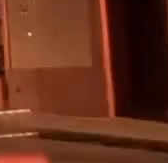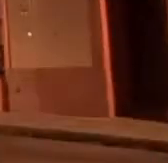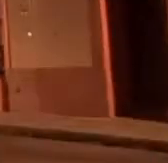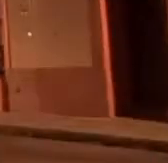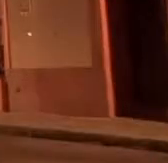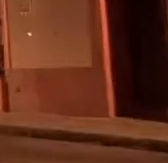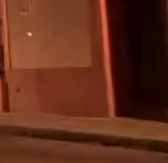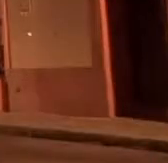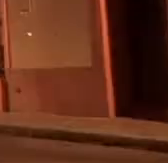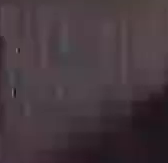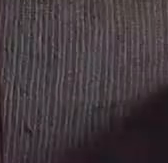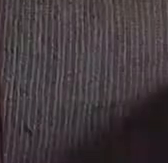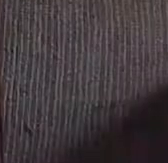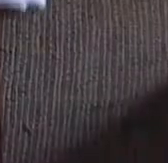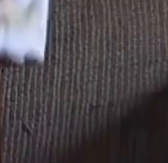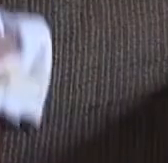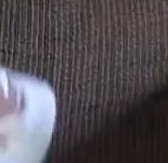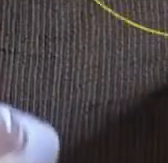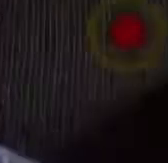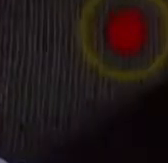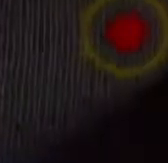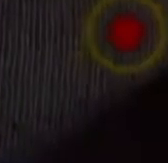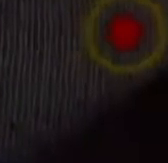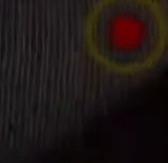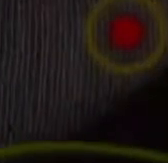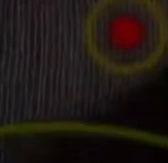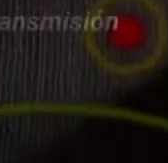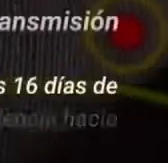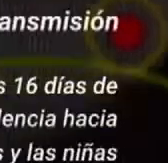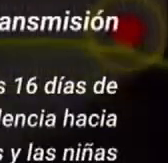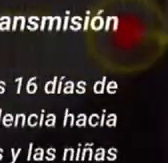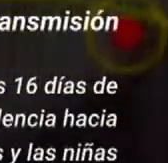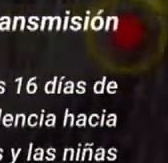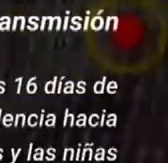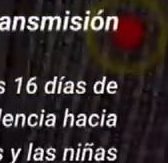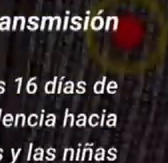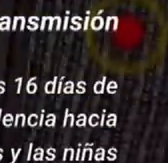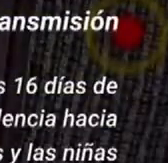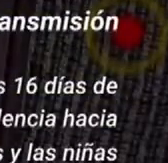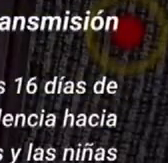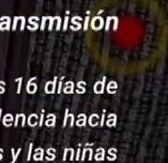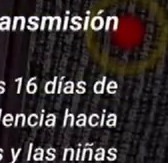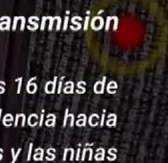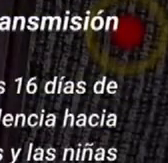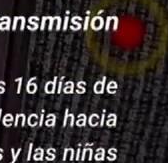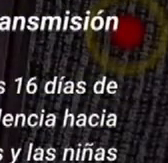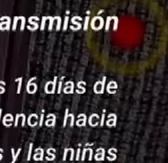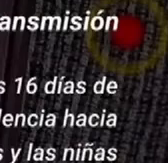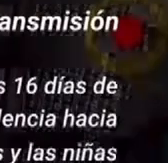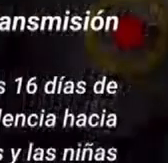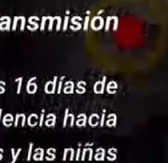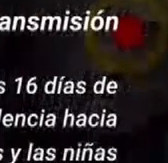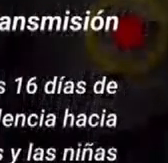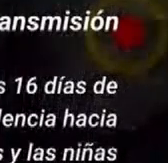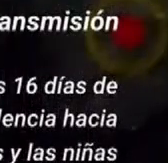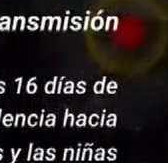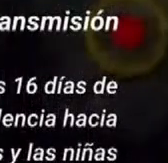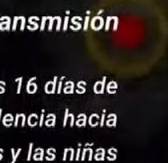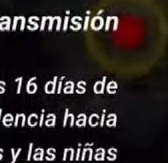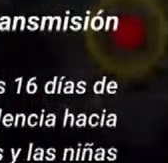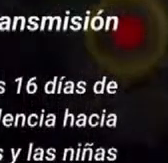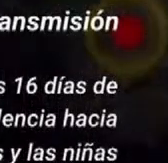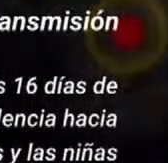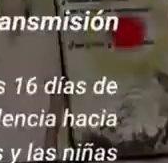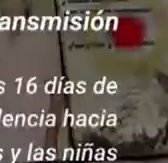las mujeres y las niñas, te presentamos No Quiero Decir Adiós, de la directora Ana Isabel Ramírez Guadarrama.